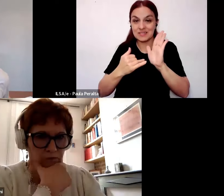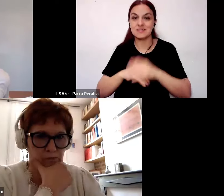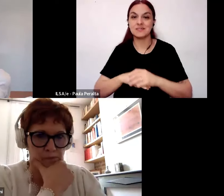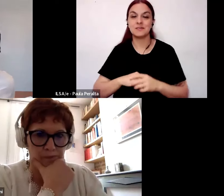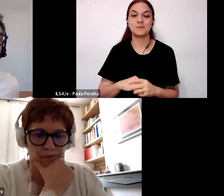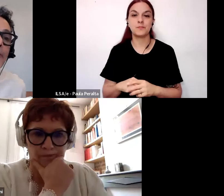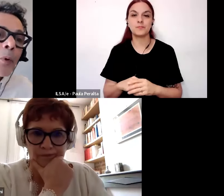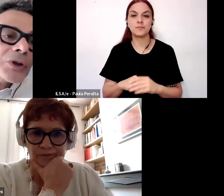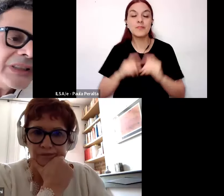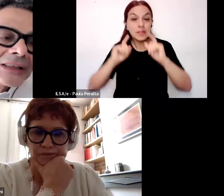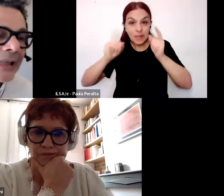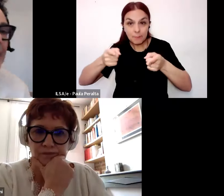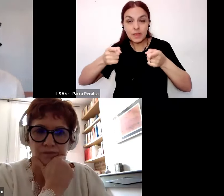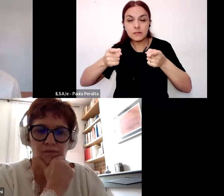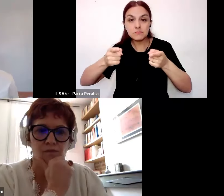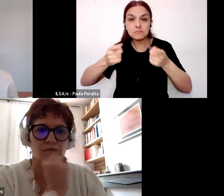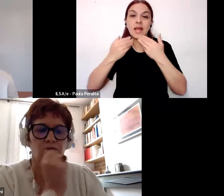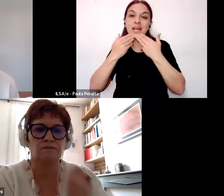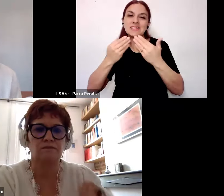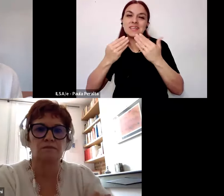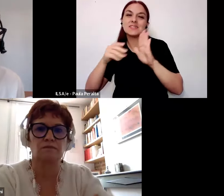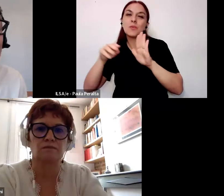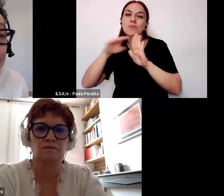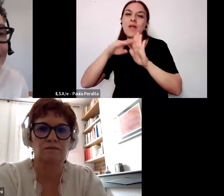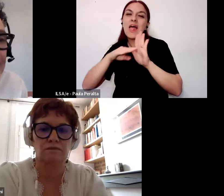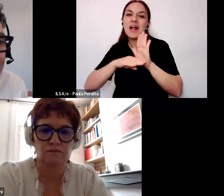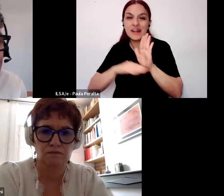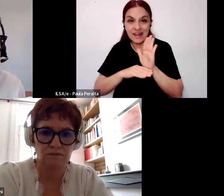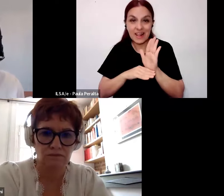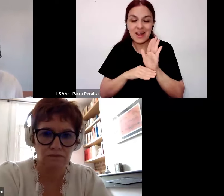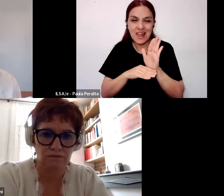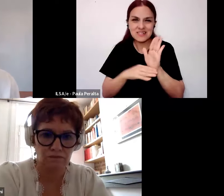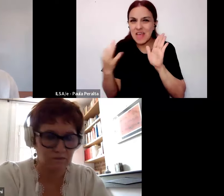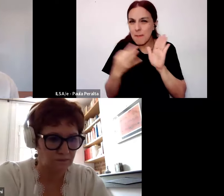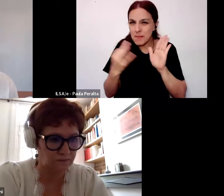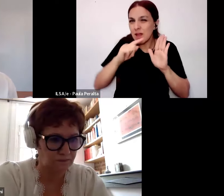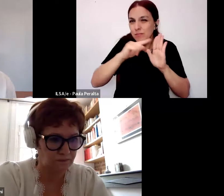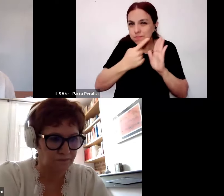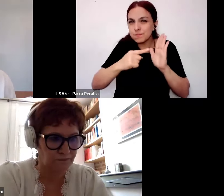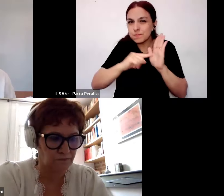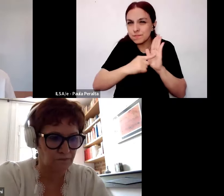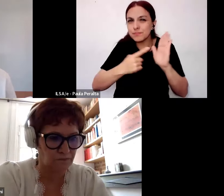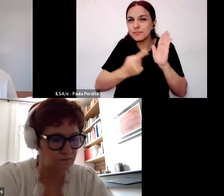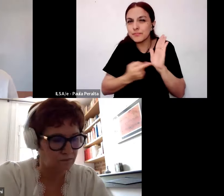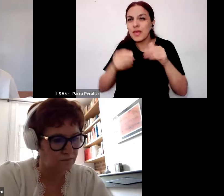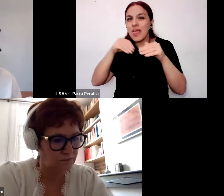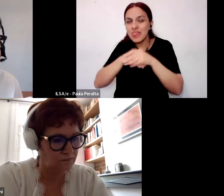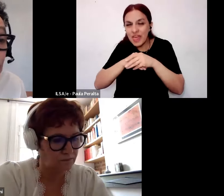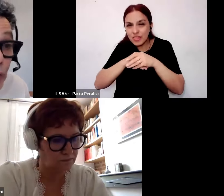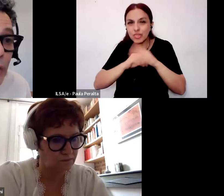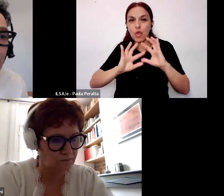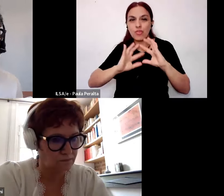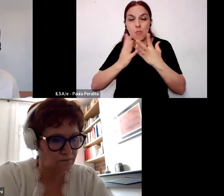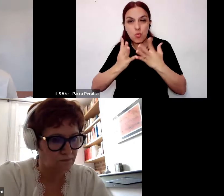y también por ciertas reglas de composición que son específicas al campo pedagógico y no